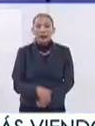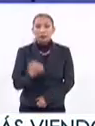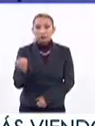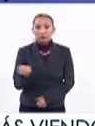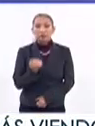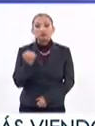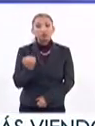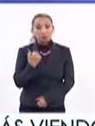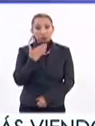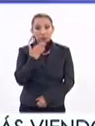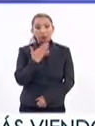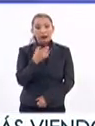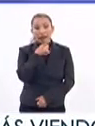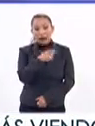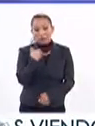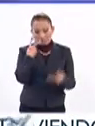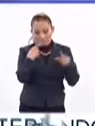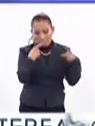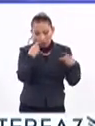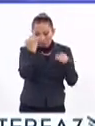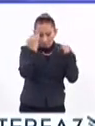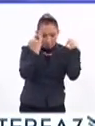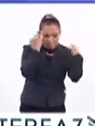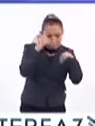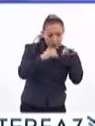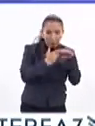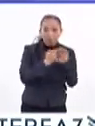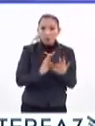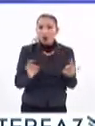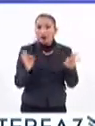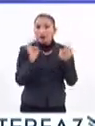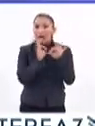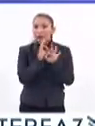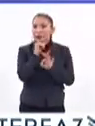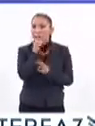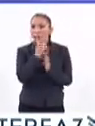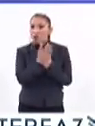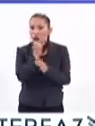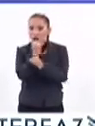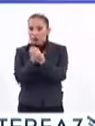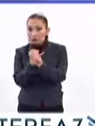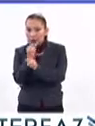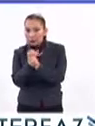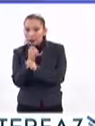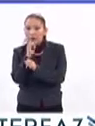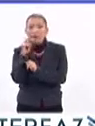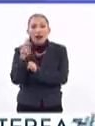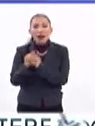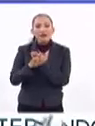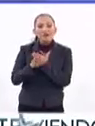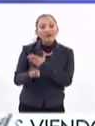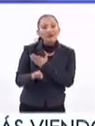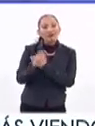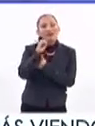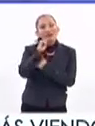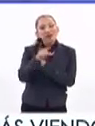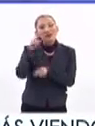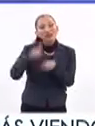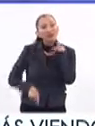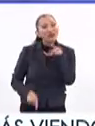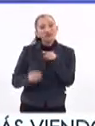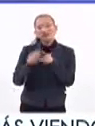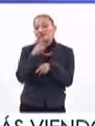Afortunadamente, están instrumentando estrategias muy importantes, no solamente de investigación para prevenir y, por supuesto,